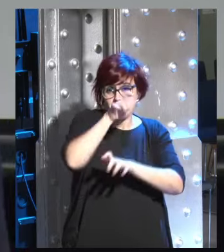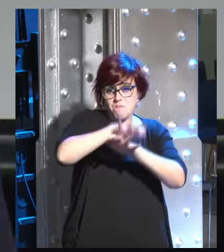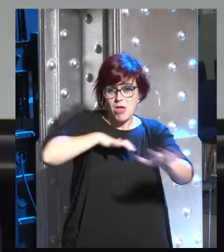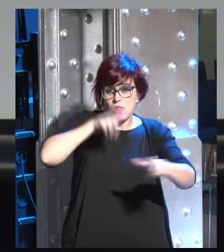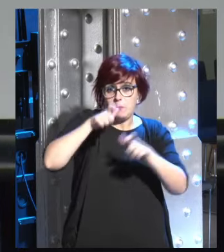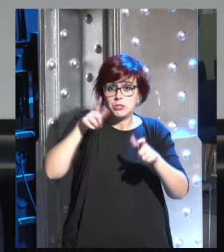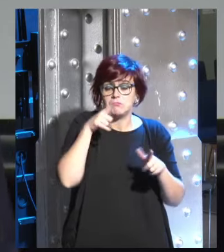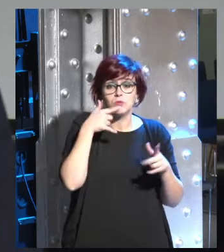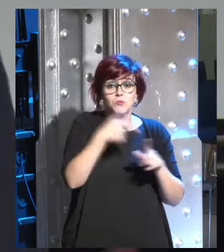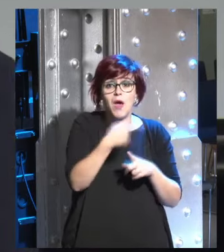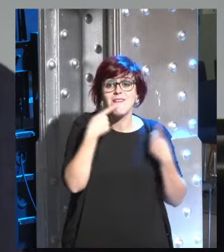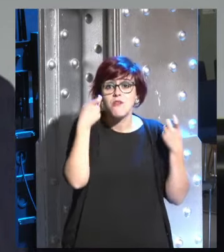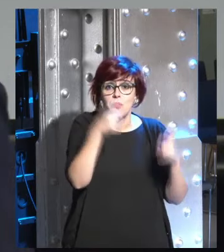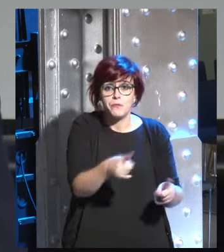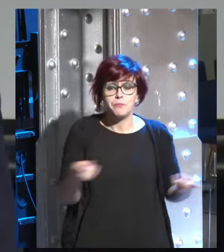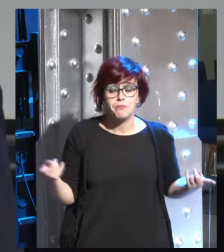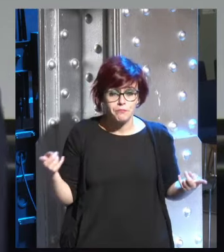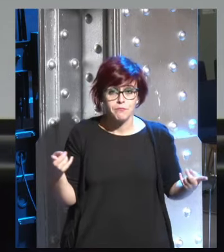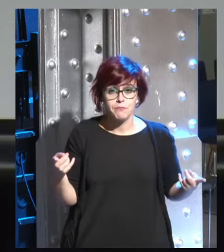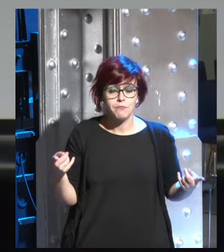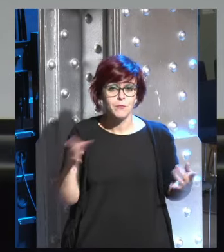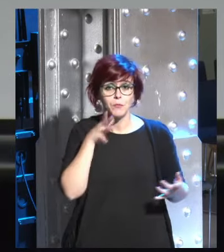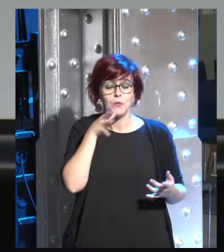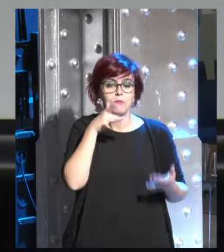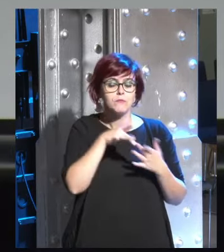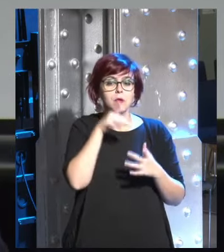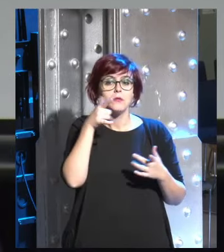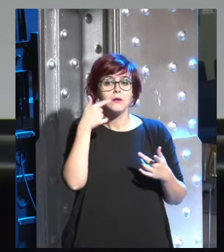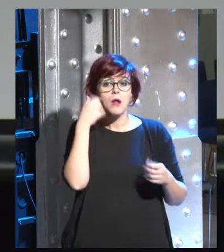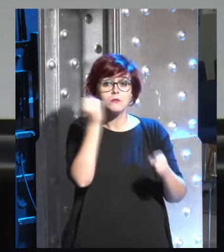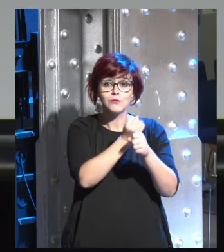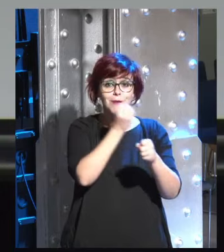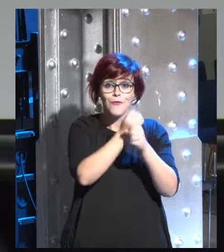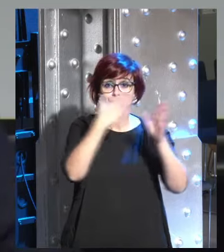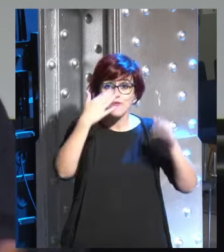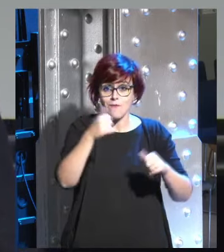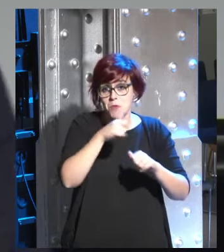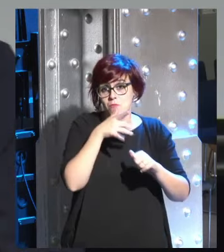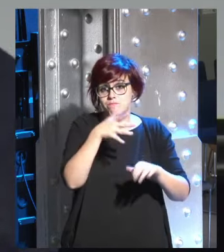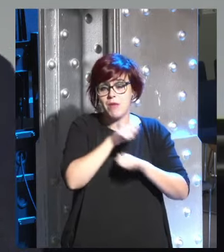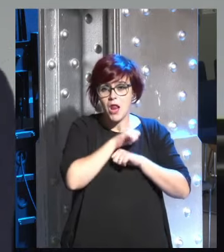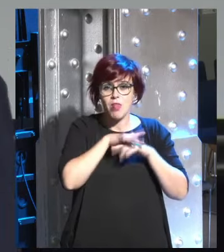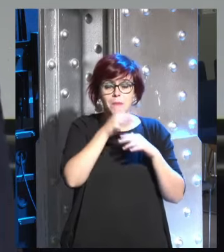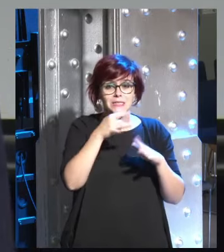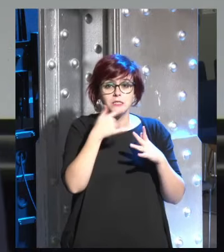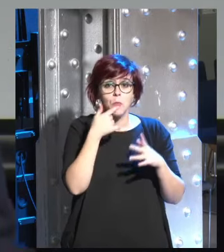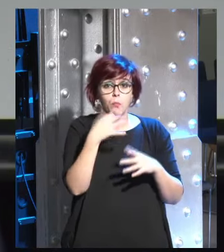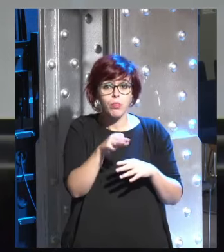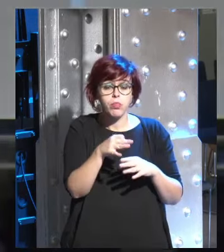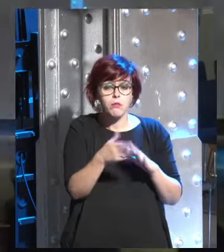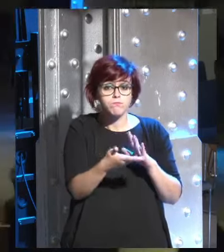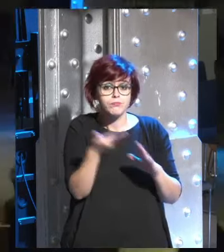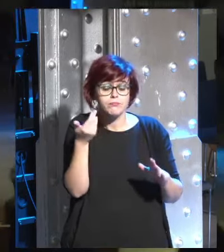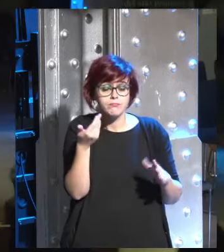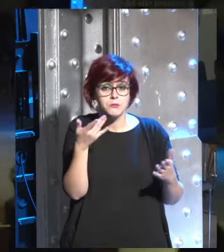innecesarias de personas que no solamente no tienen trabajo están desempleados sino que son desempleables en el